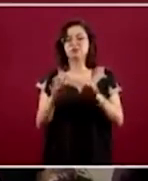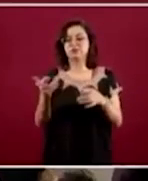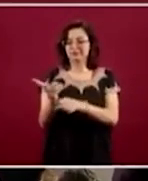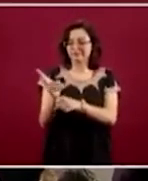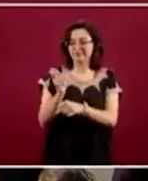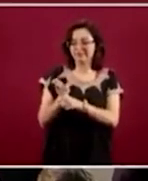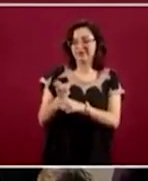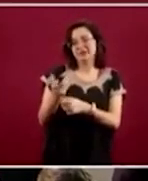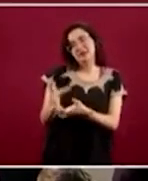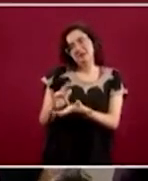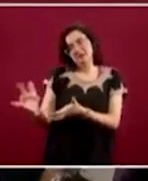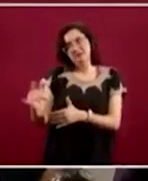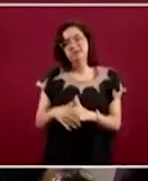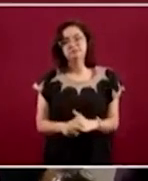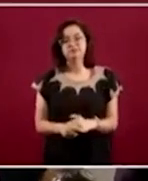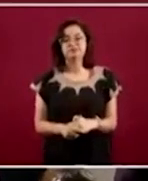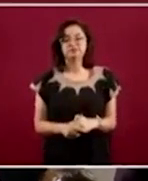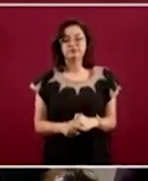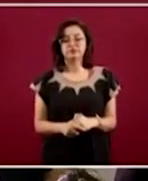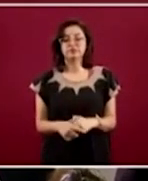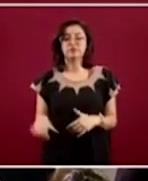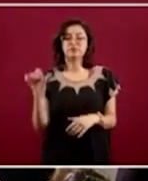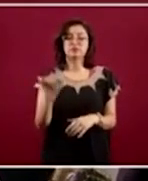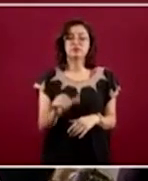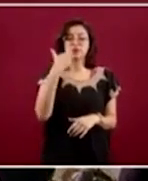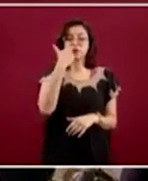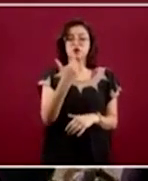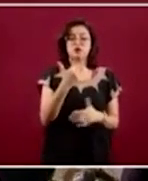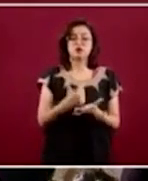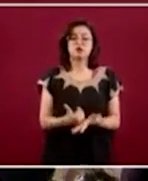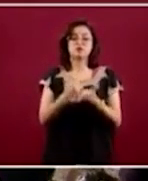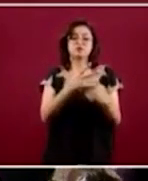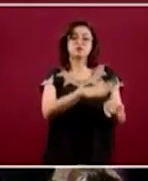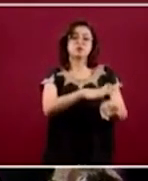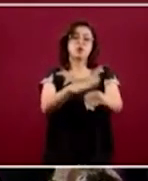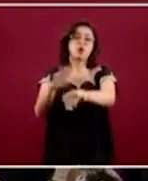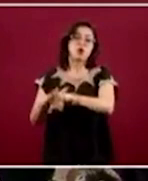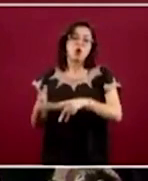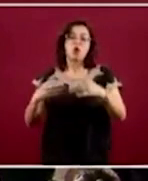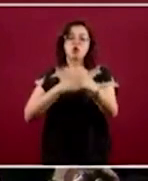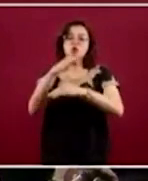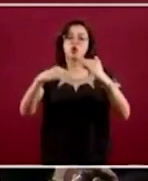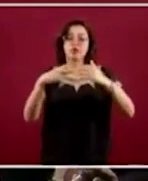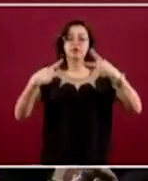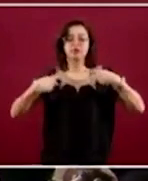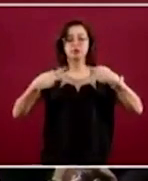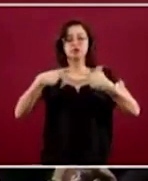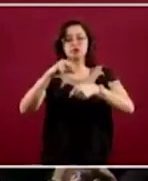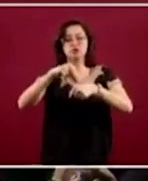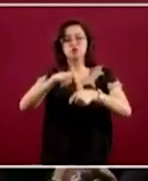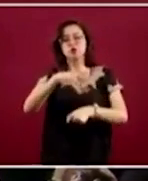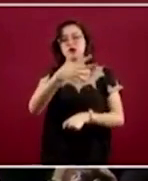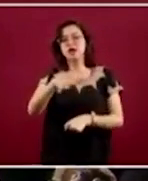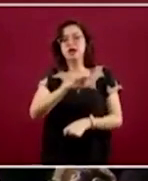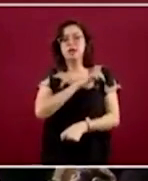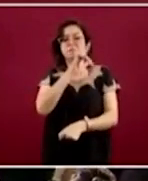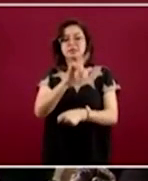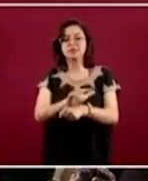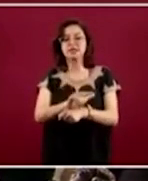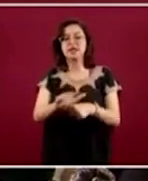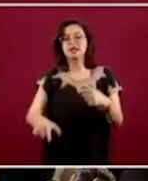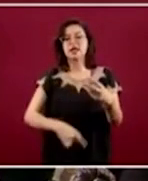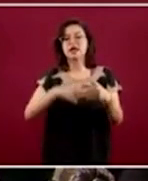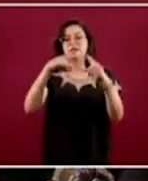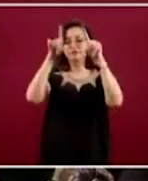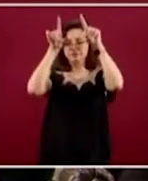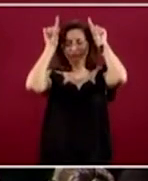El día de hoy quisiéramos que nos ayuden a convocar a todos nuestros médicos generales, especialistas, todas